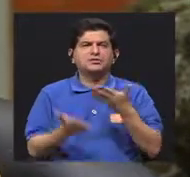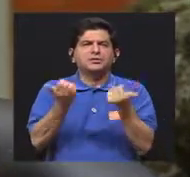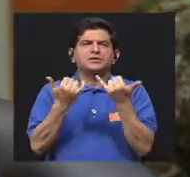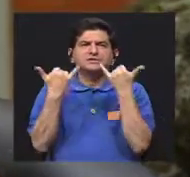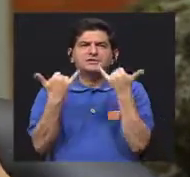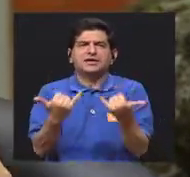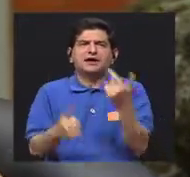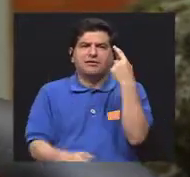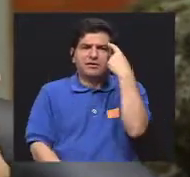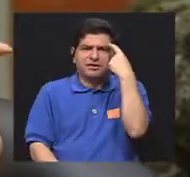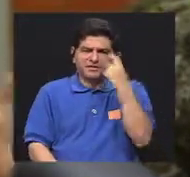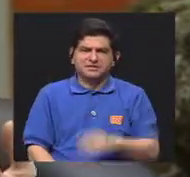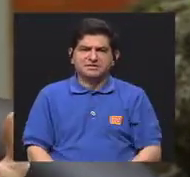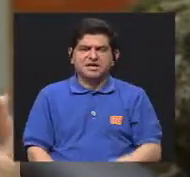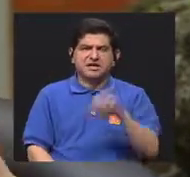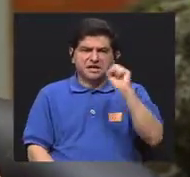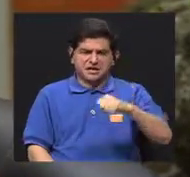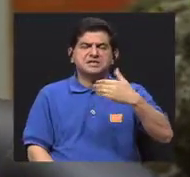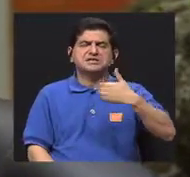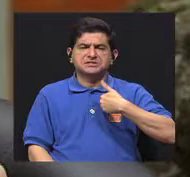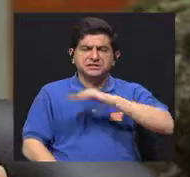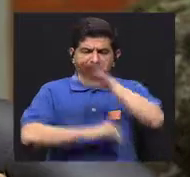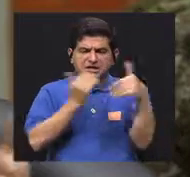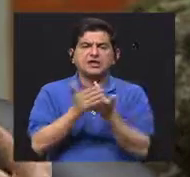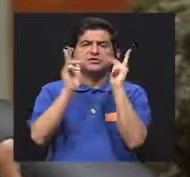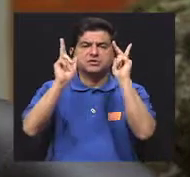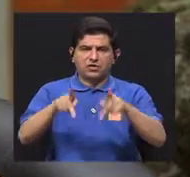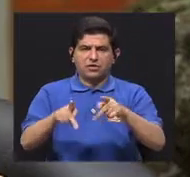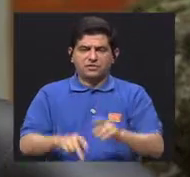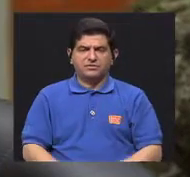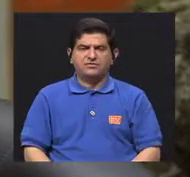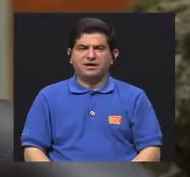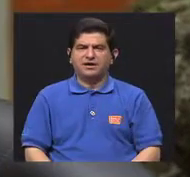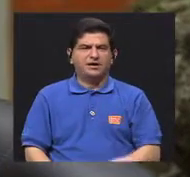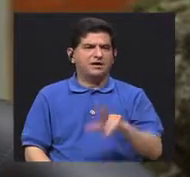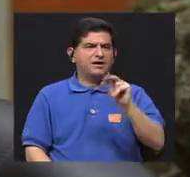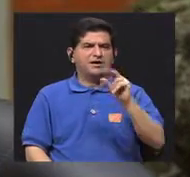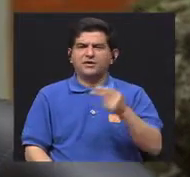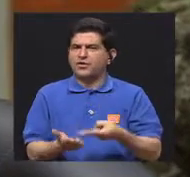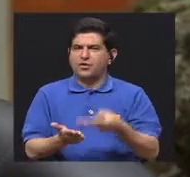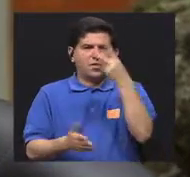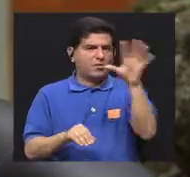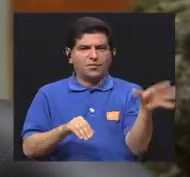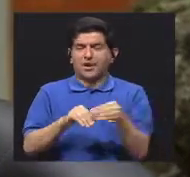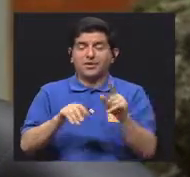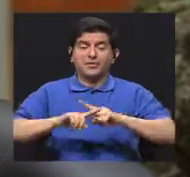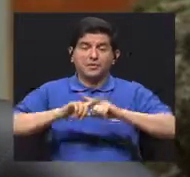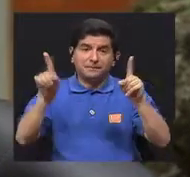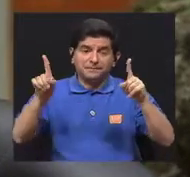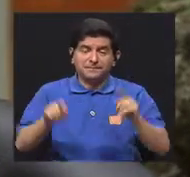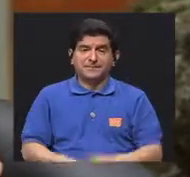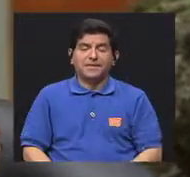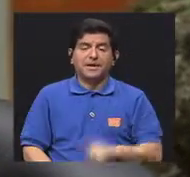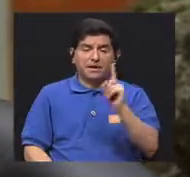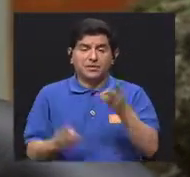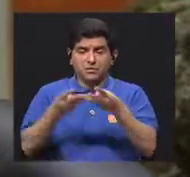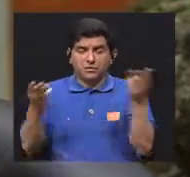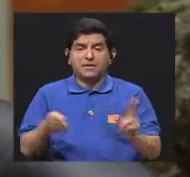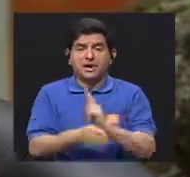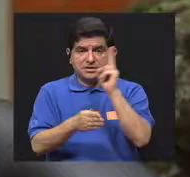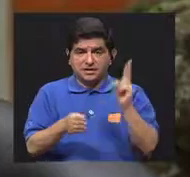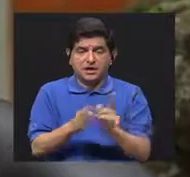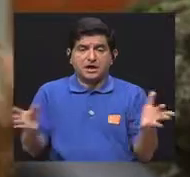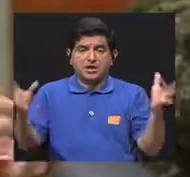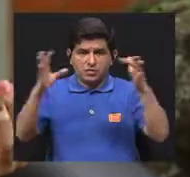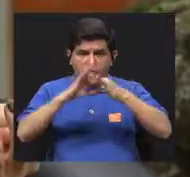me gustaría pensar, tal vez, que sí va a estar disponible a cualquier persona que no va a tener un costo asociado, pero que va a ser un insumo que se